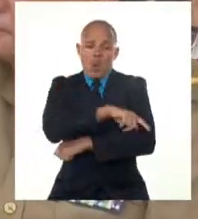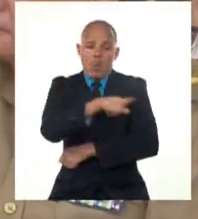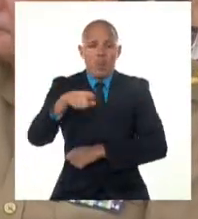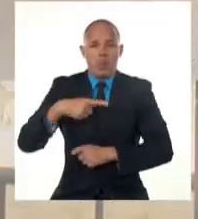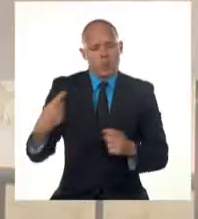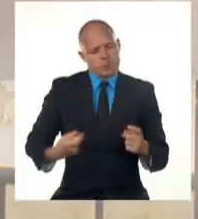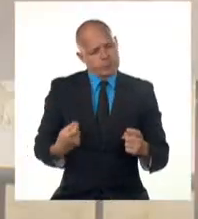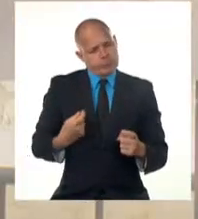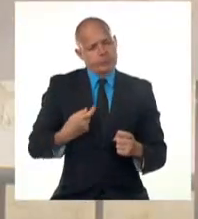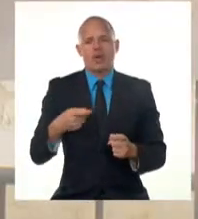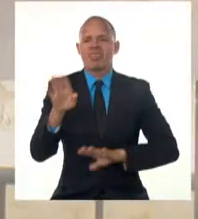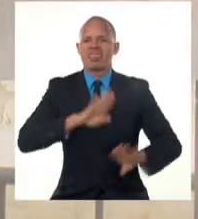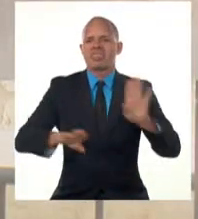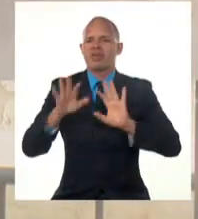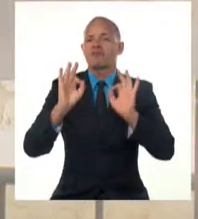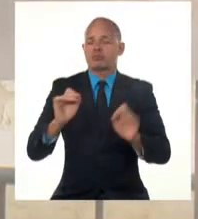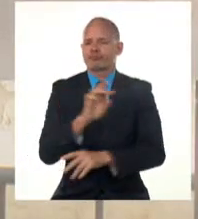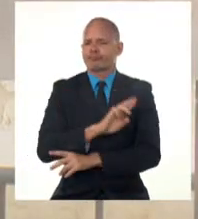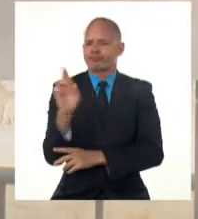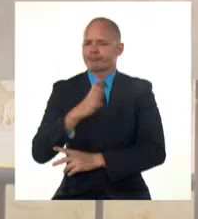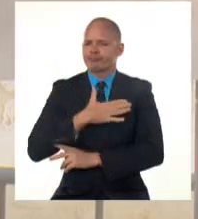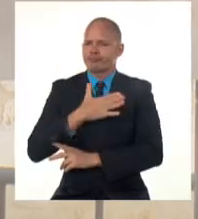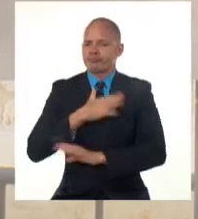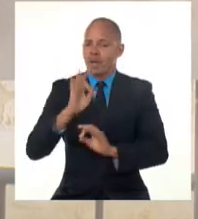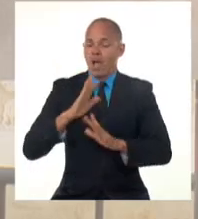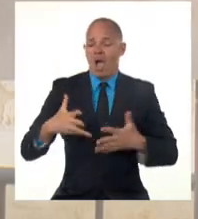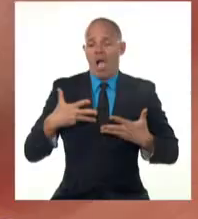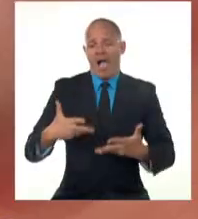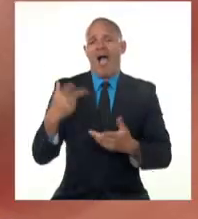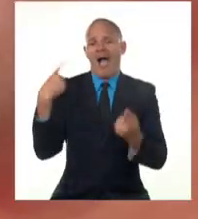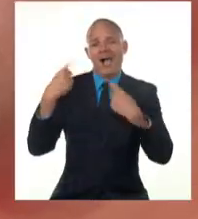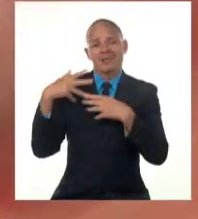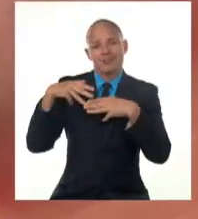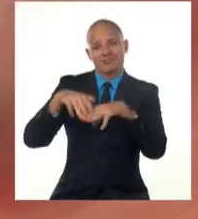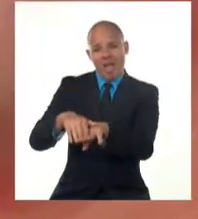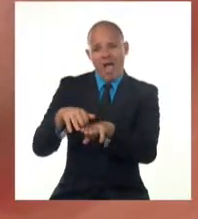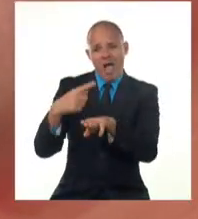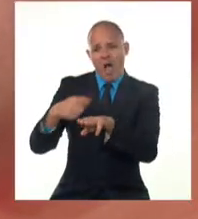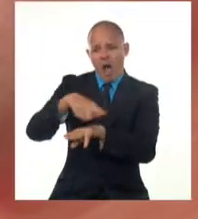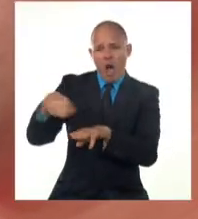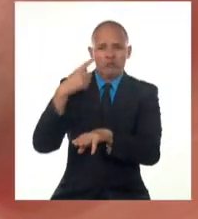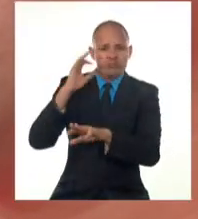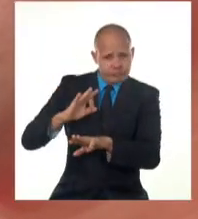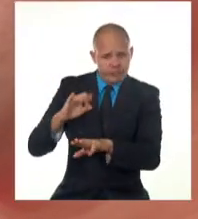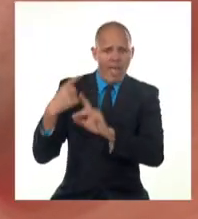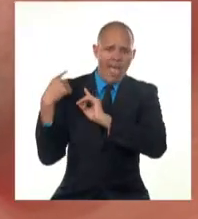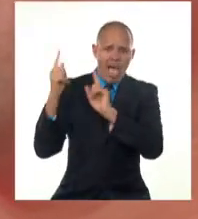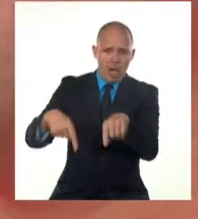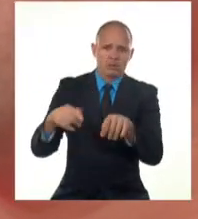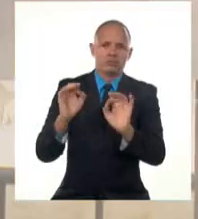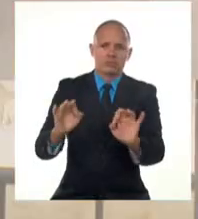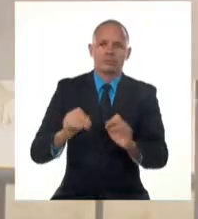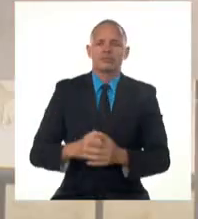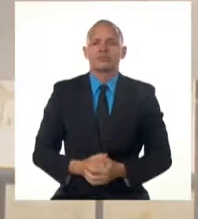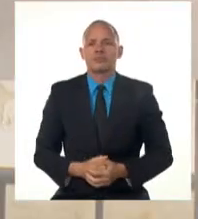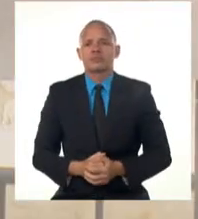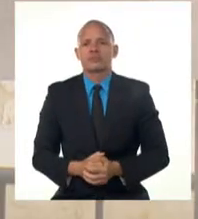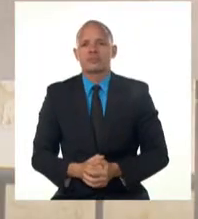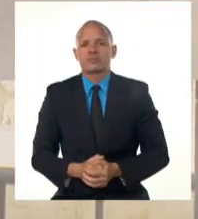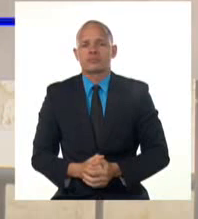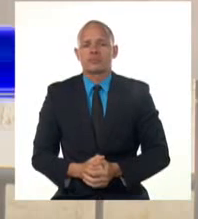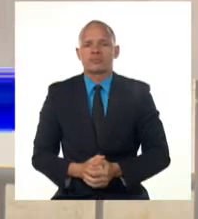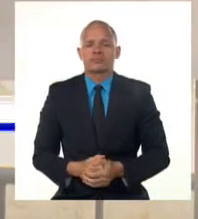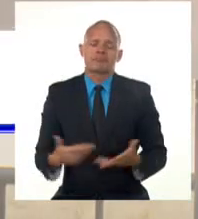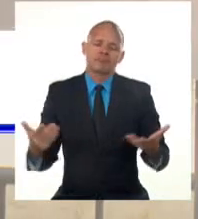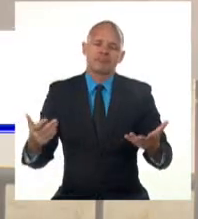proyecto social, ese por el cual ofrendaron sus vidas los asaltantes de la épica gesta. No obstante estos resultados,